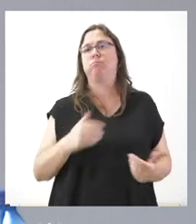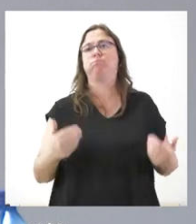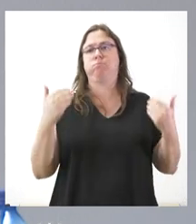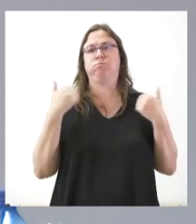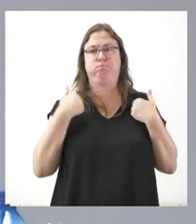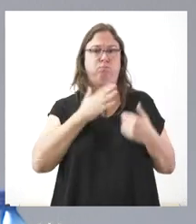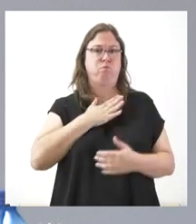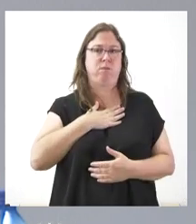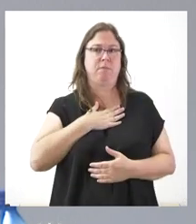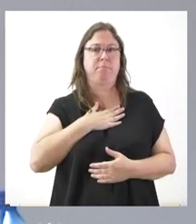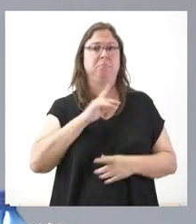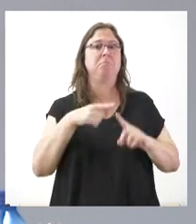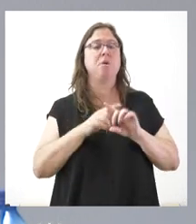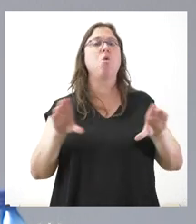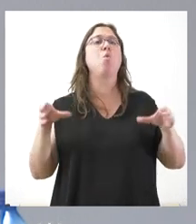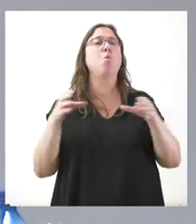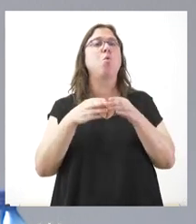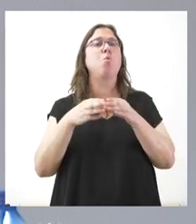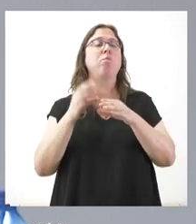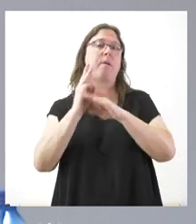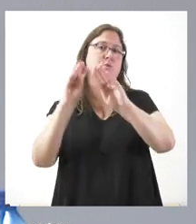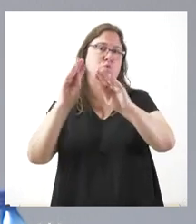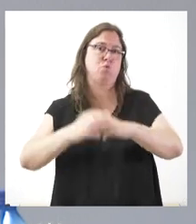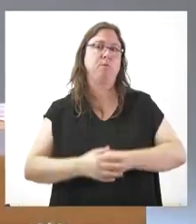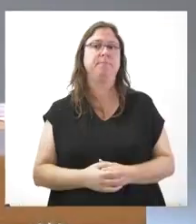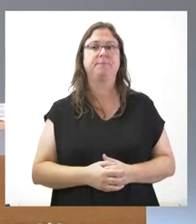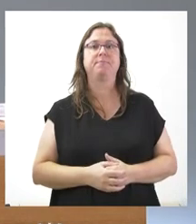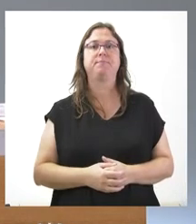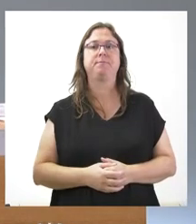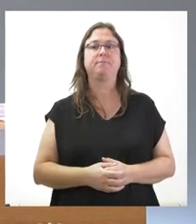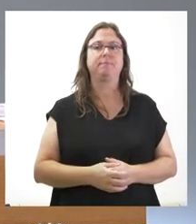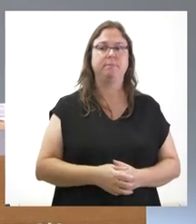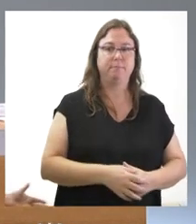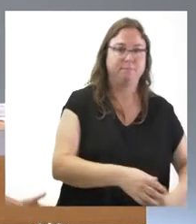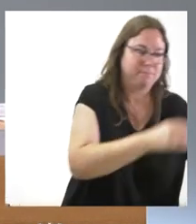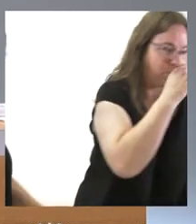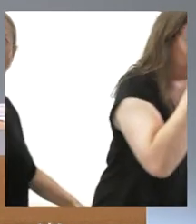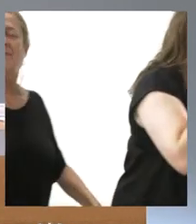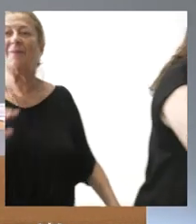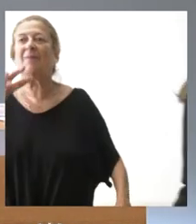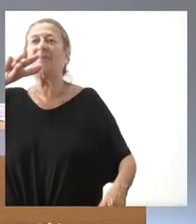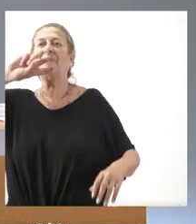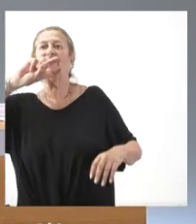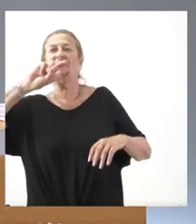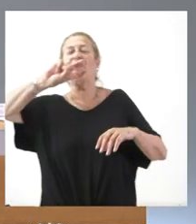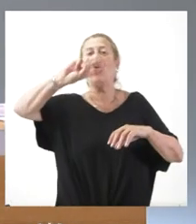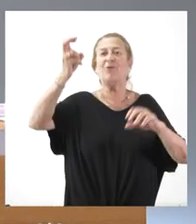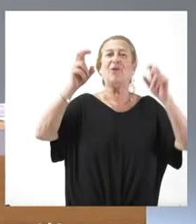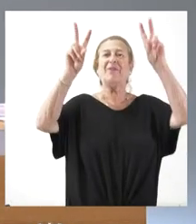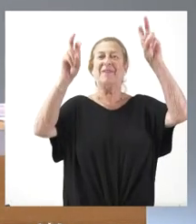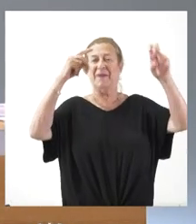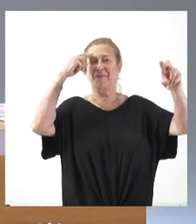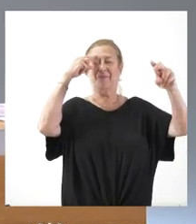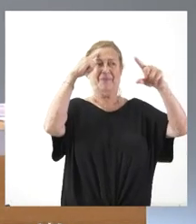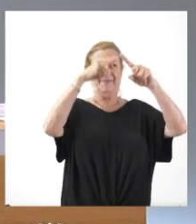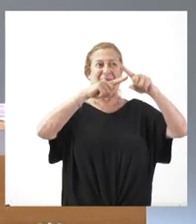responsabilidades y los grupos parlamentarios tendrán que asumir las suyas. Otra cuestión con respecto a la vicepresidencia. He visto que no